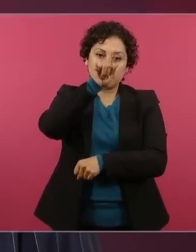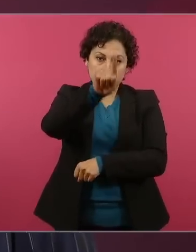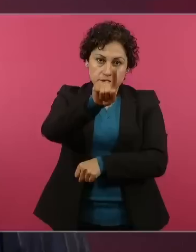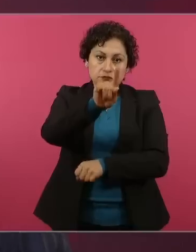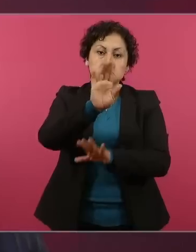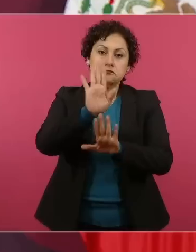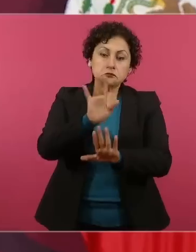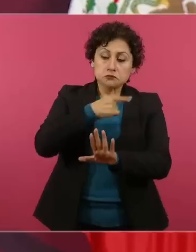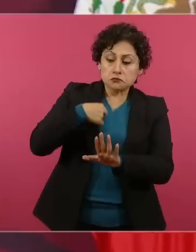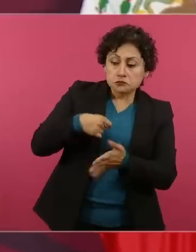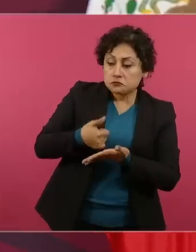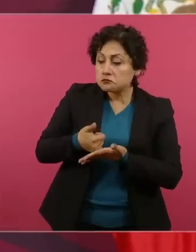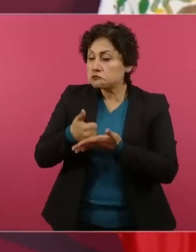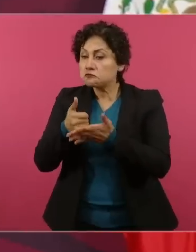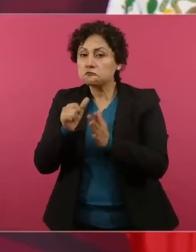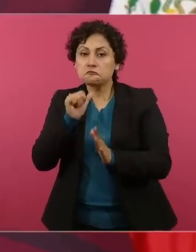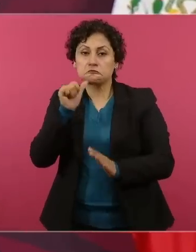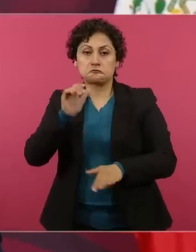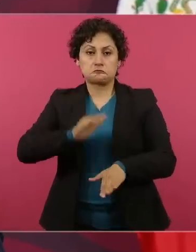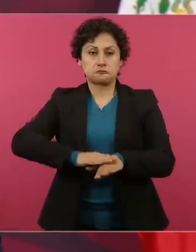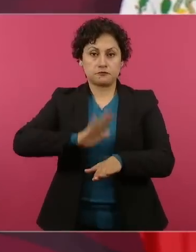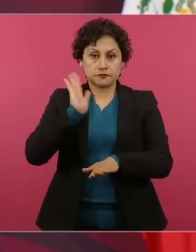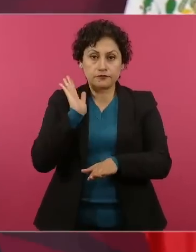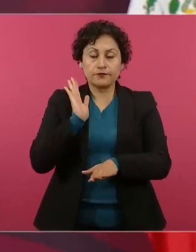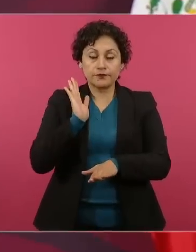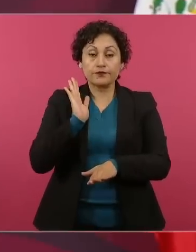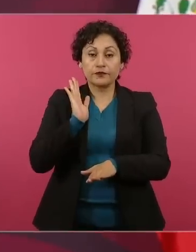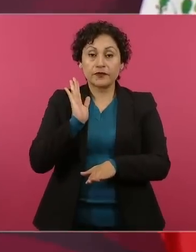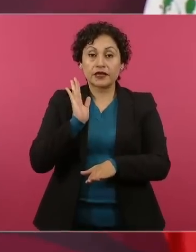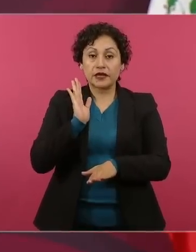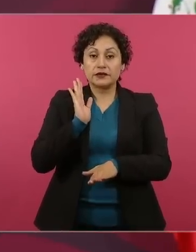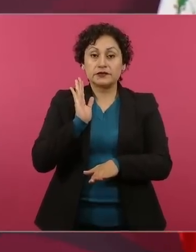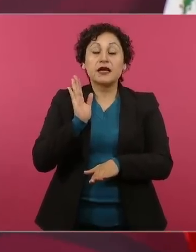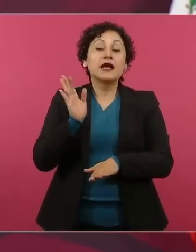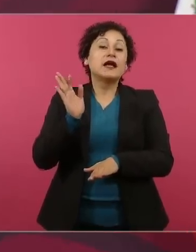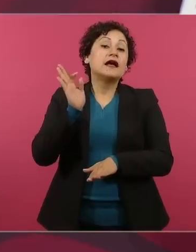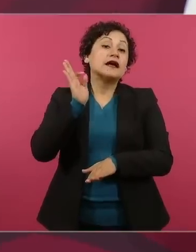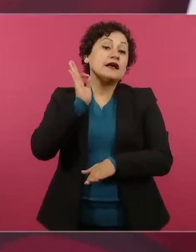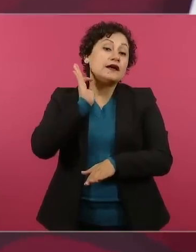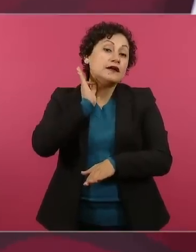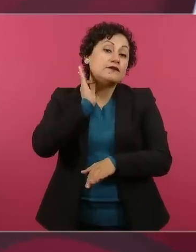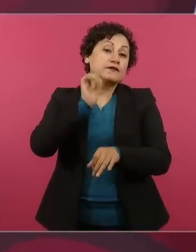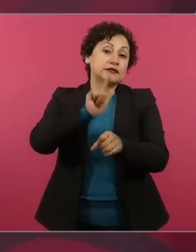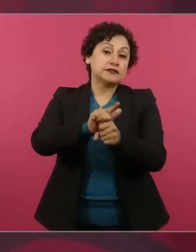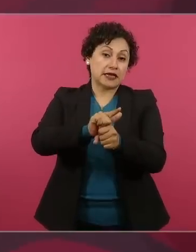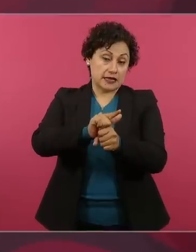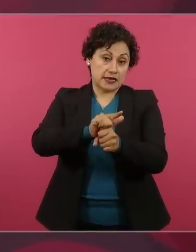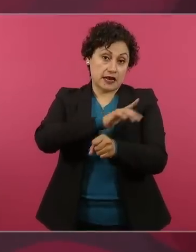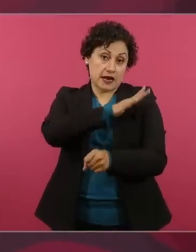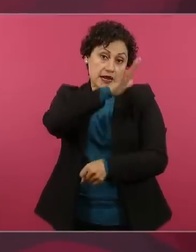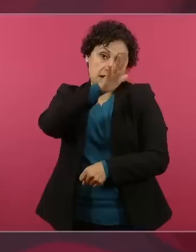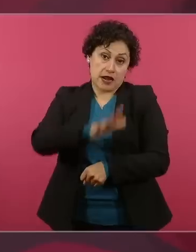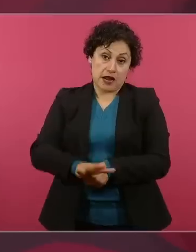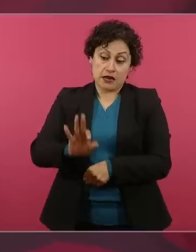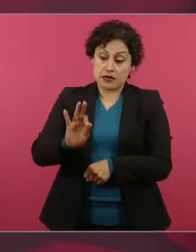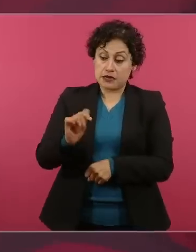y la Fiscalía General va a decidir si atrae el caso como lo está